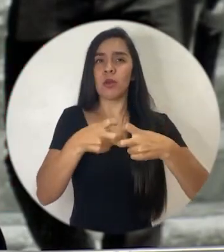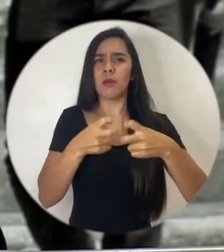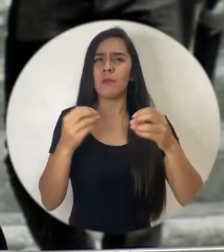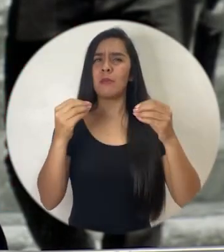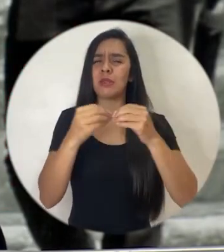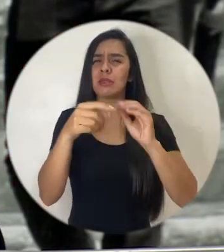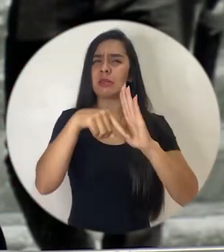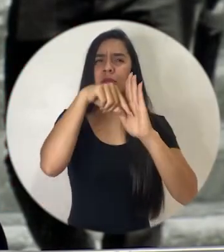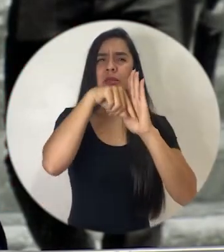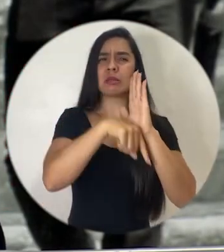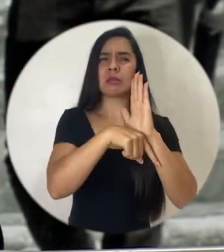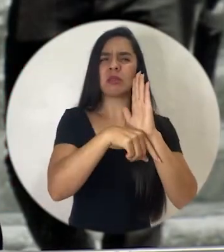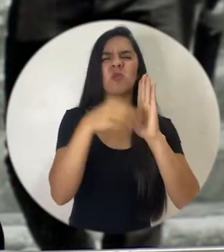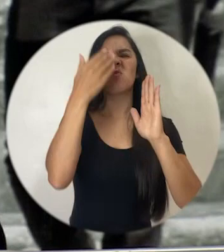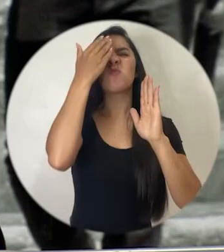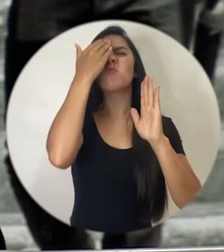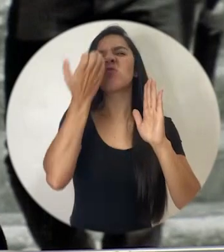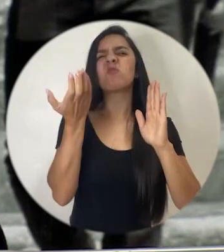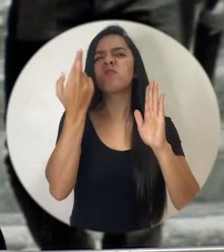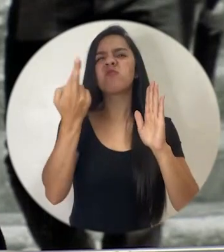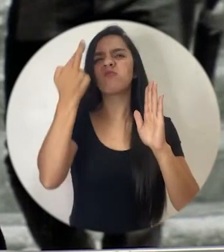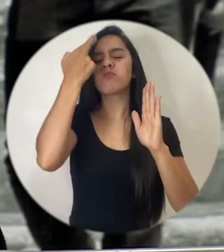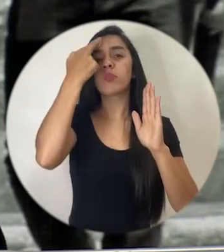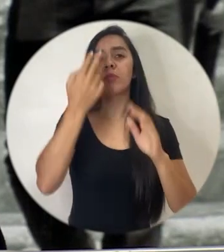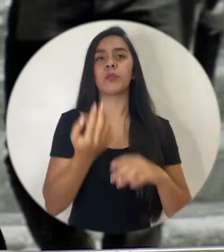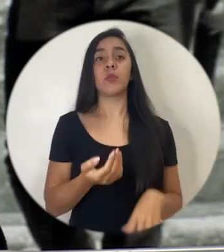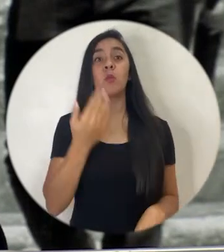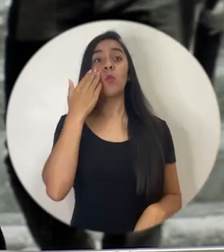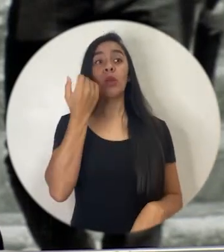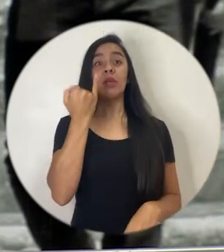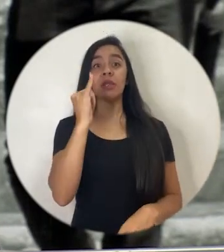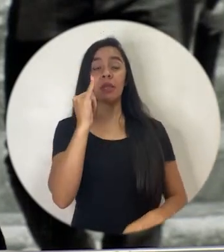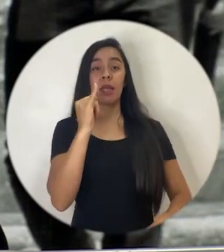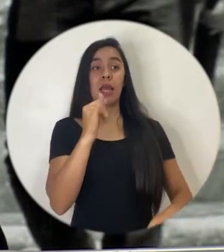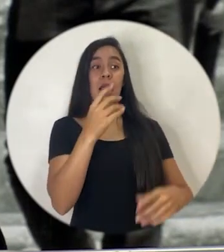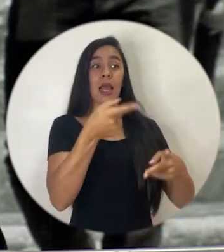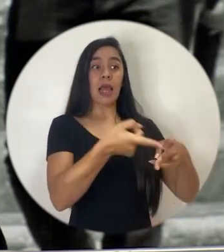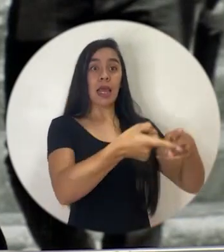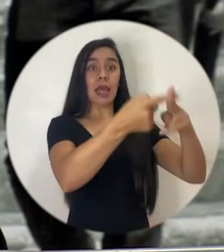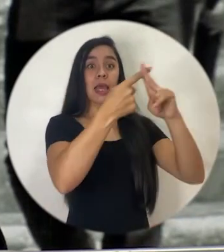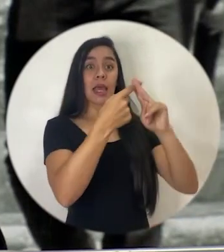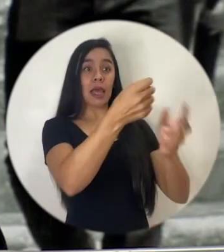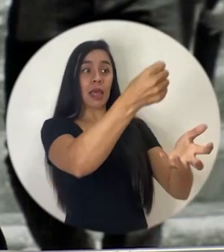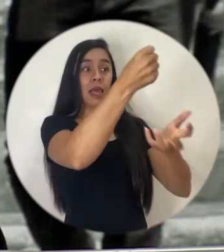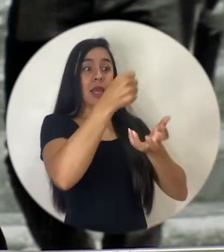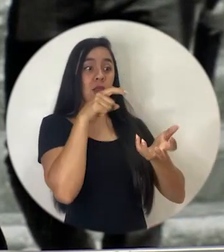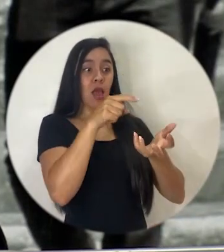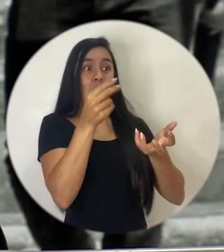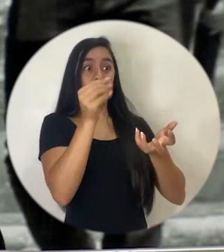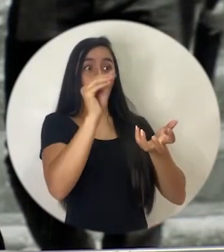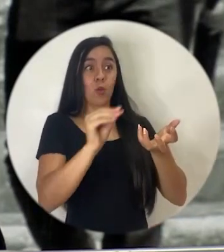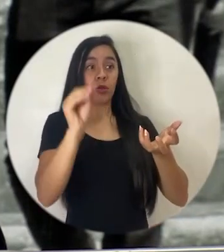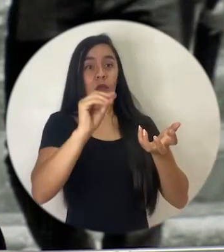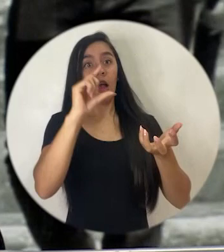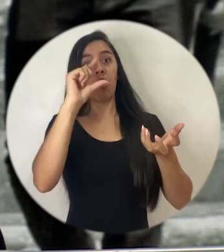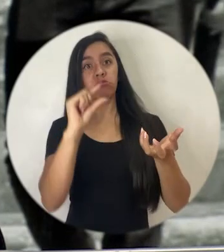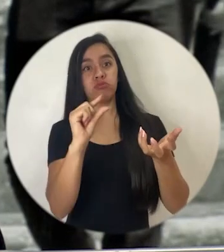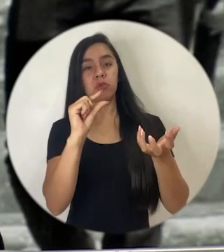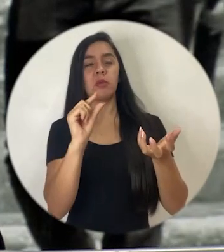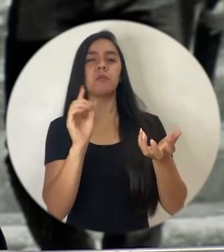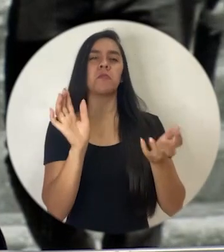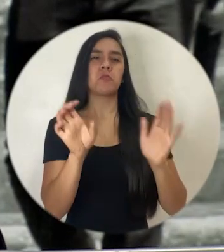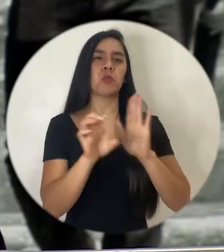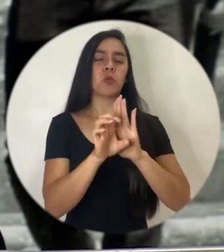Por ejemplo, nada ganamos si los créditos tienen tasas relativamente bajas, si sobre todo a un pequeño